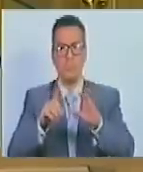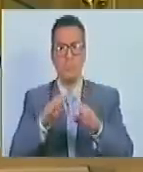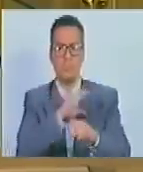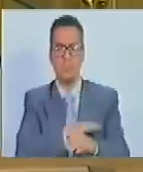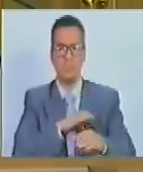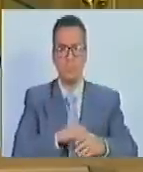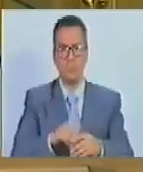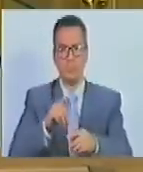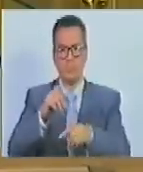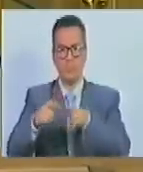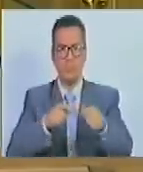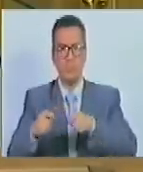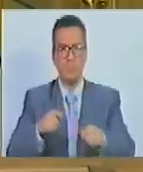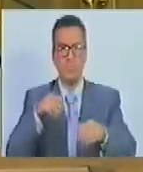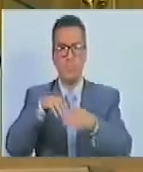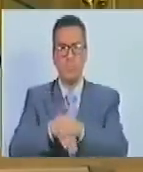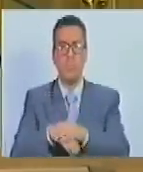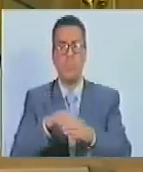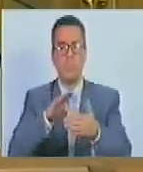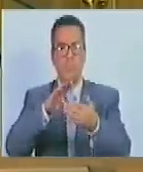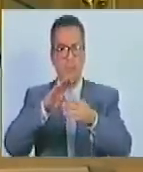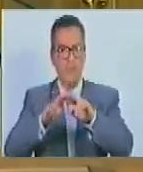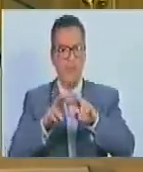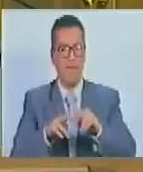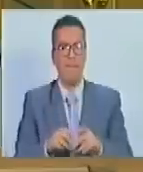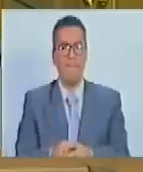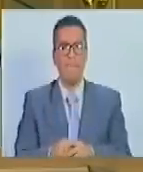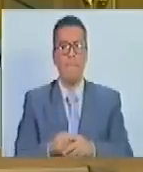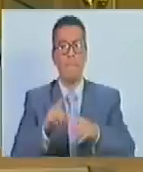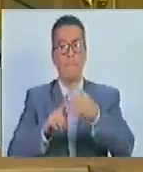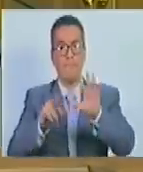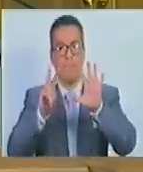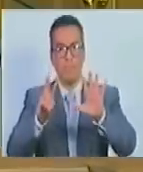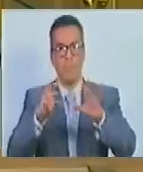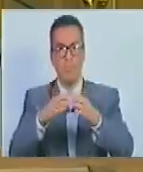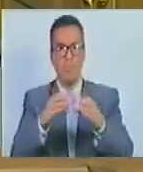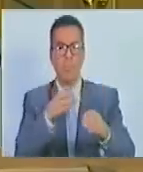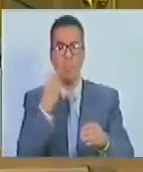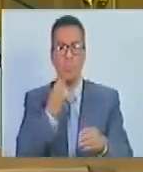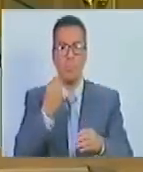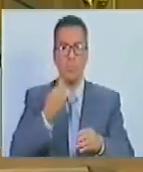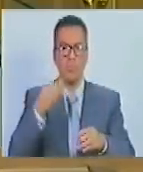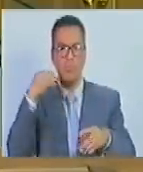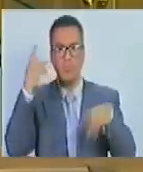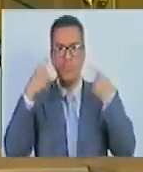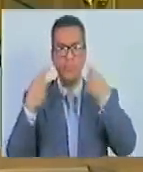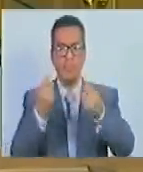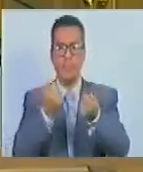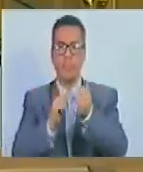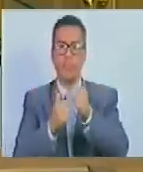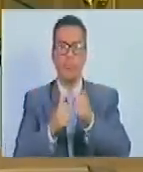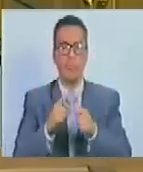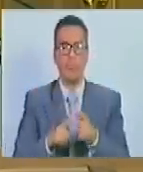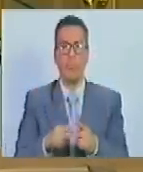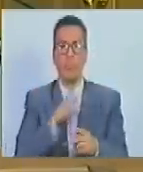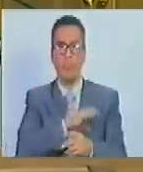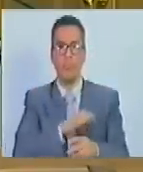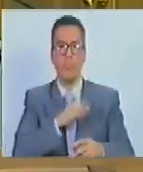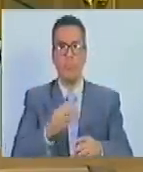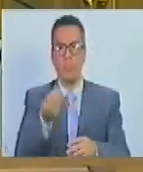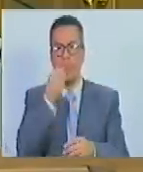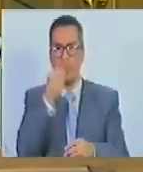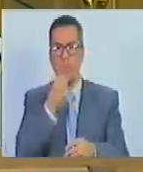Comité de Medios Alternativos y Comunitarios, 7. Comité de Juventud, Recreación y Deportes, 8. Comité de